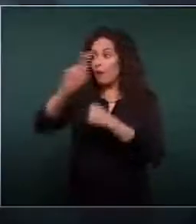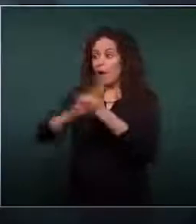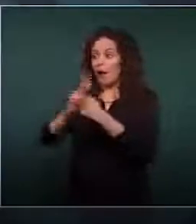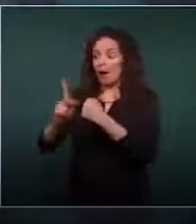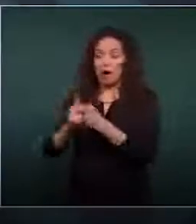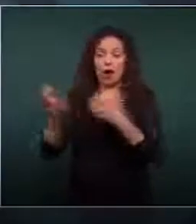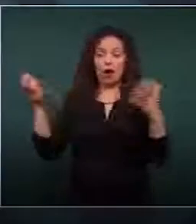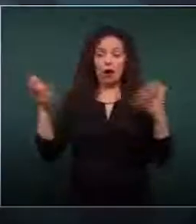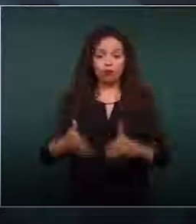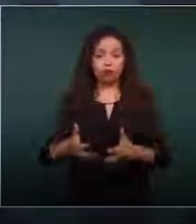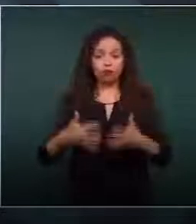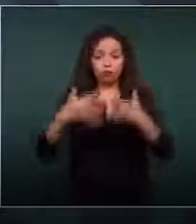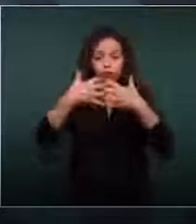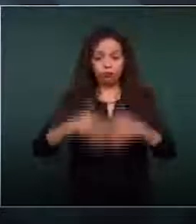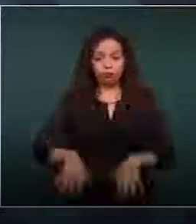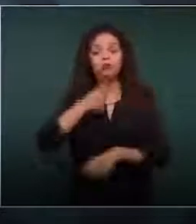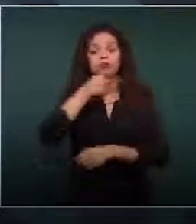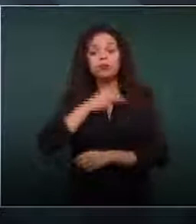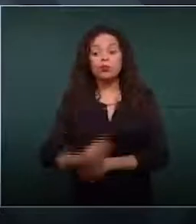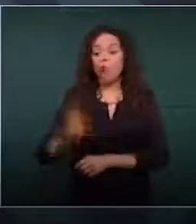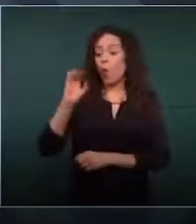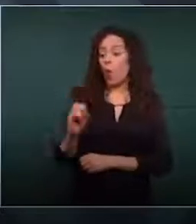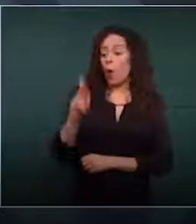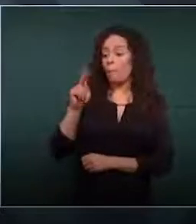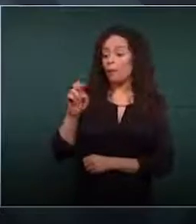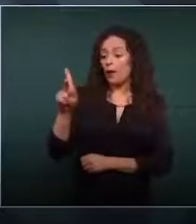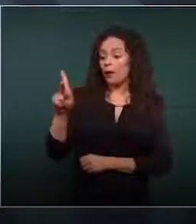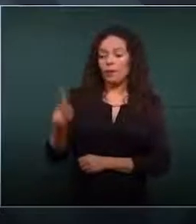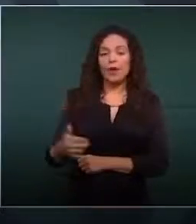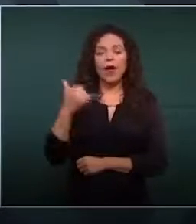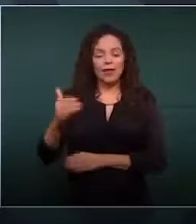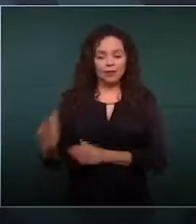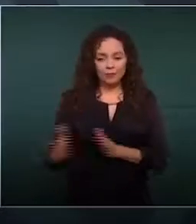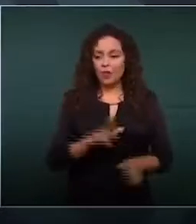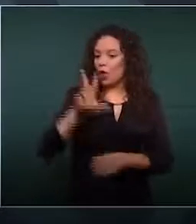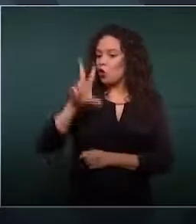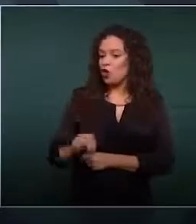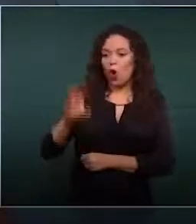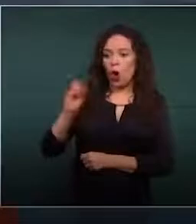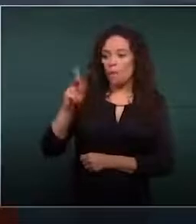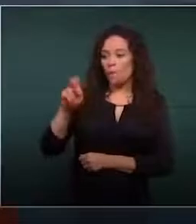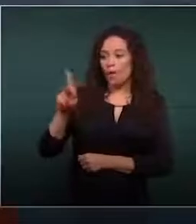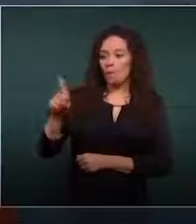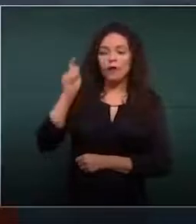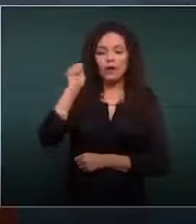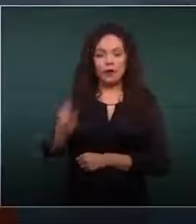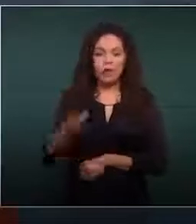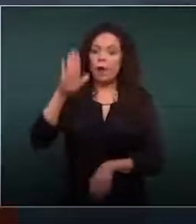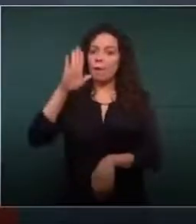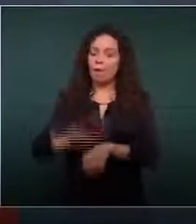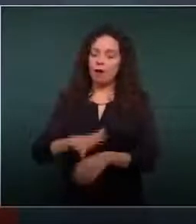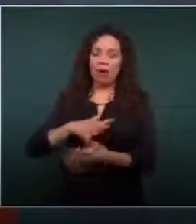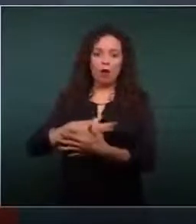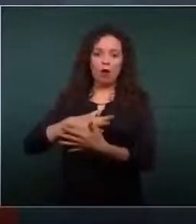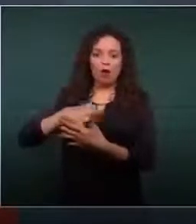de OPEP y no OPEP, una reducción mayor a nuestra producción petrolera,